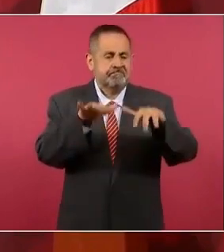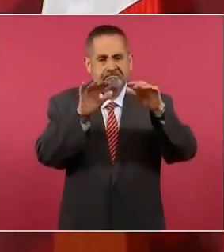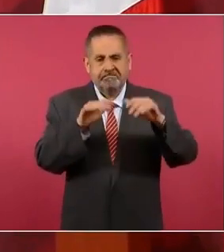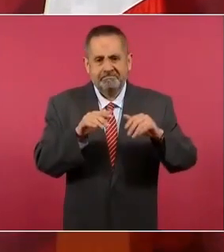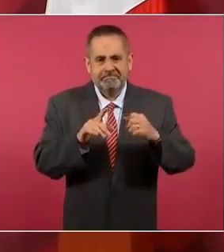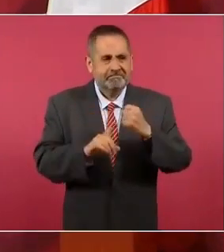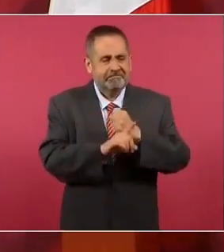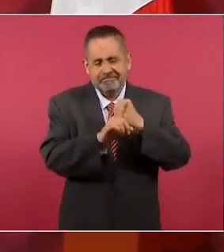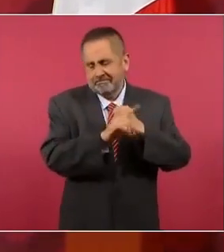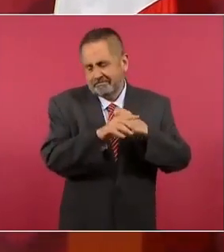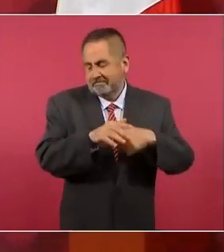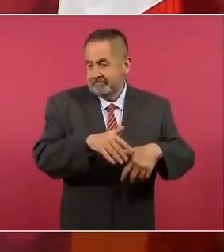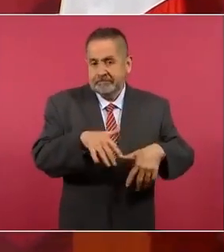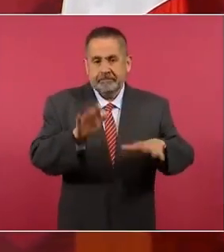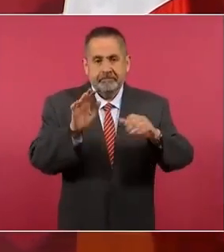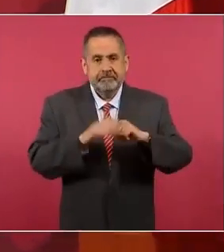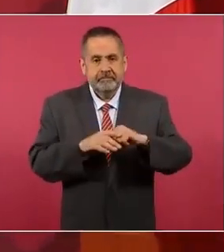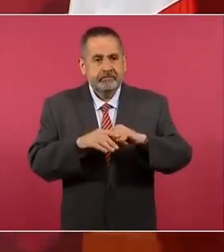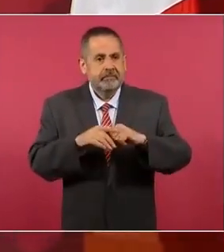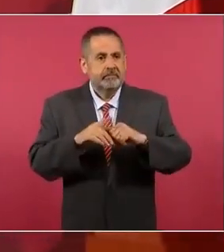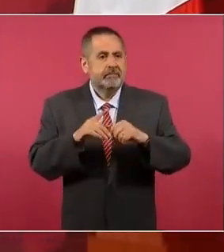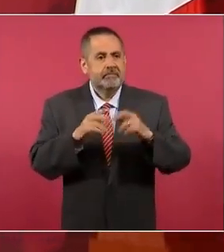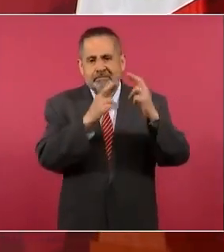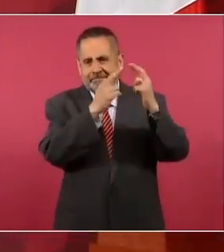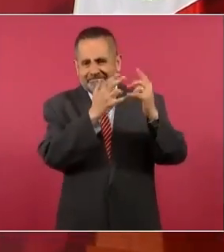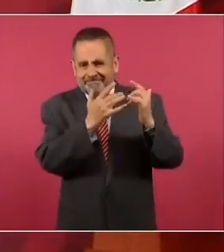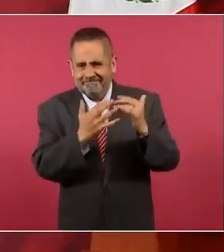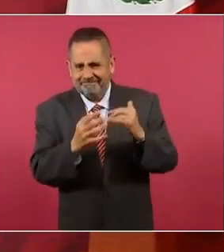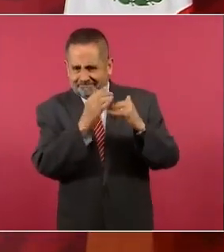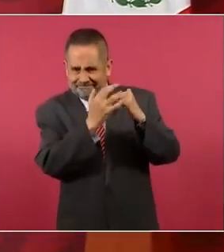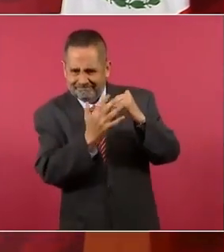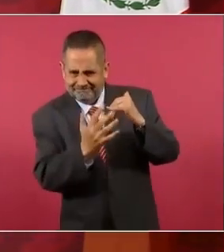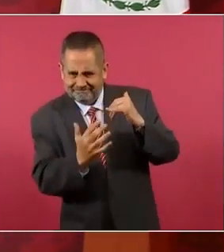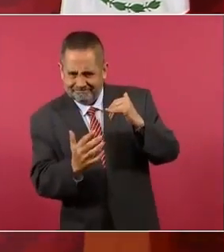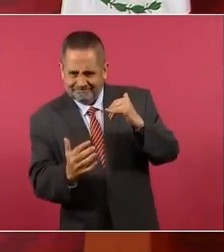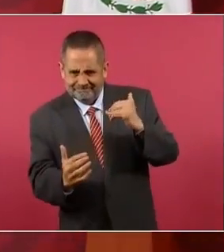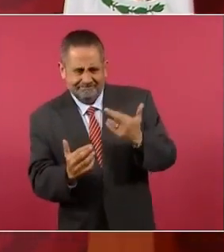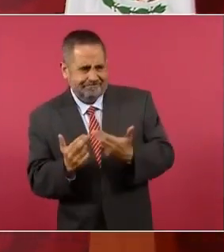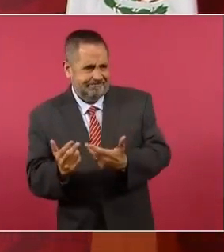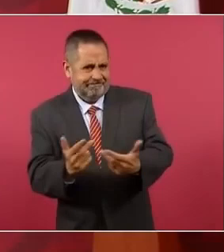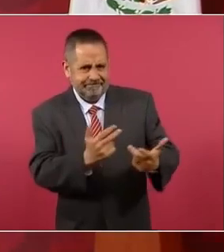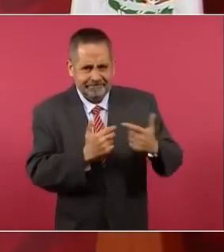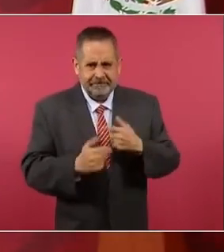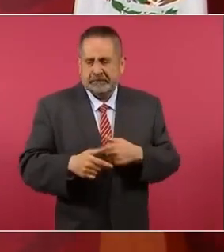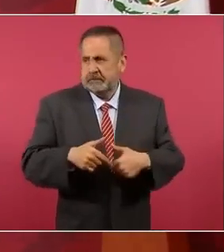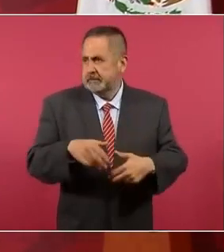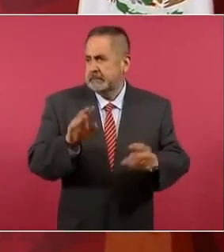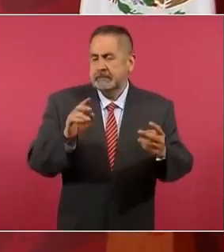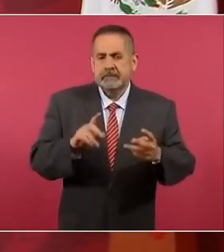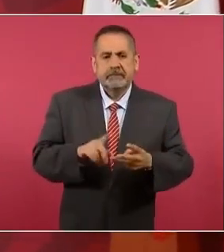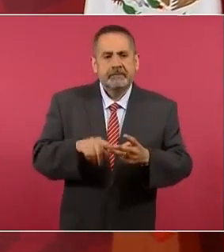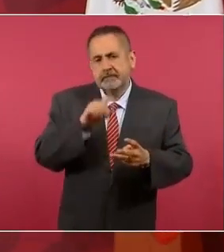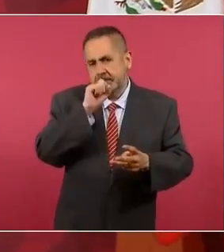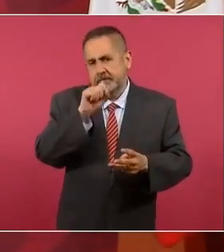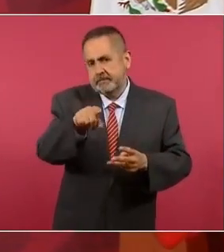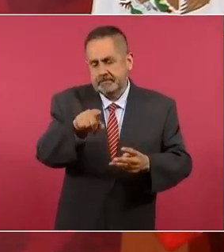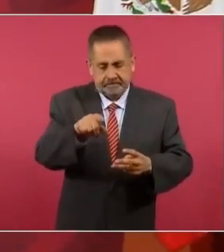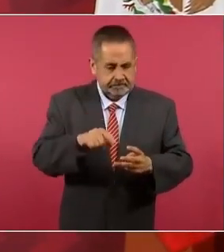derrumbes, estuvimos también